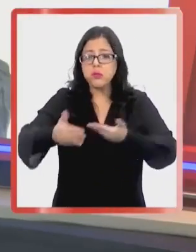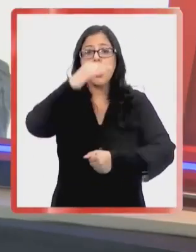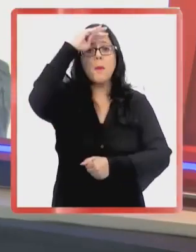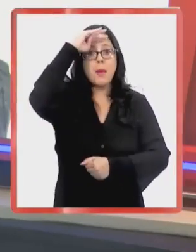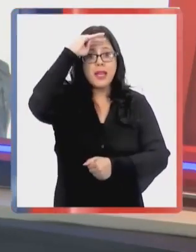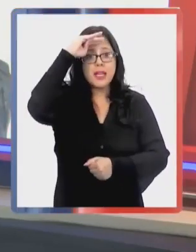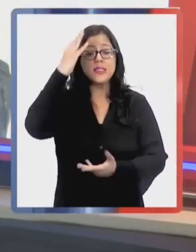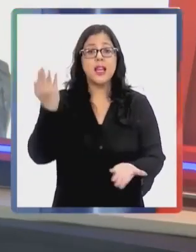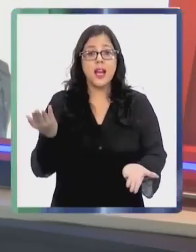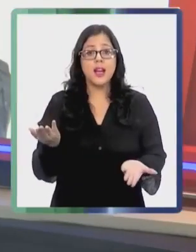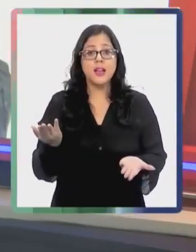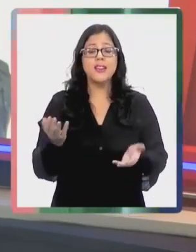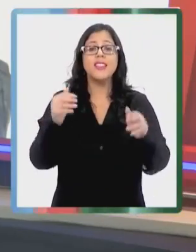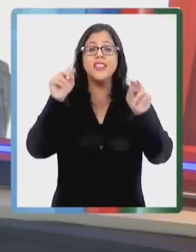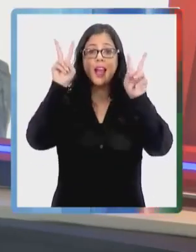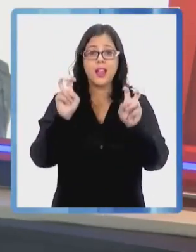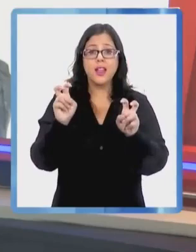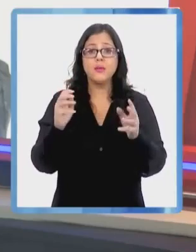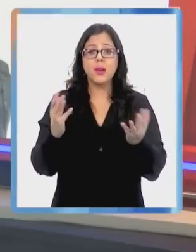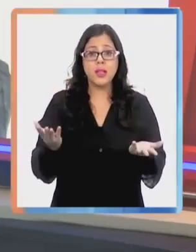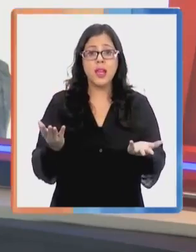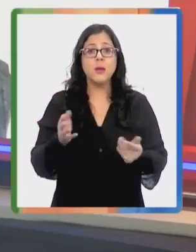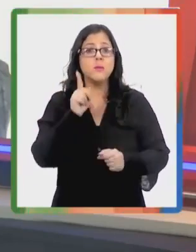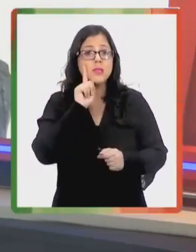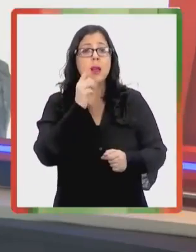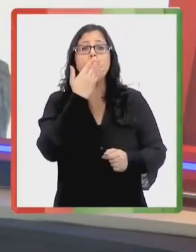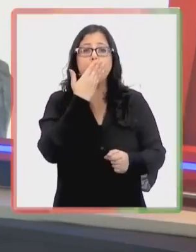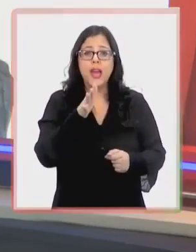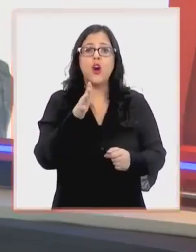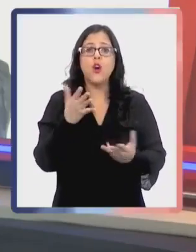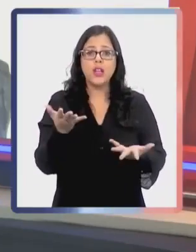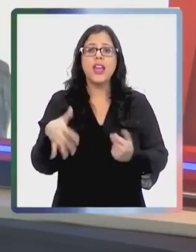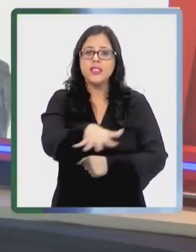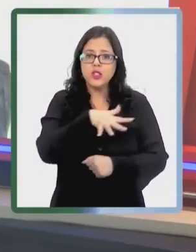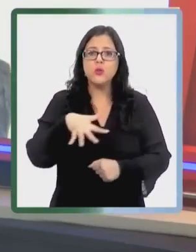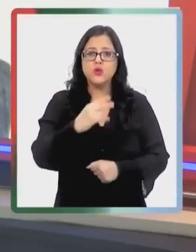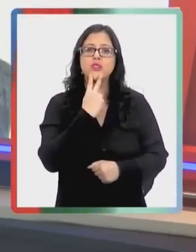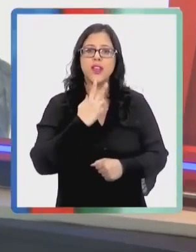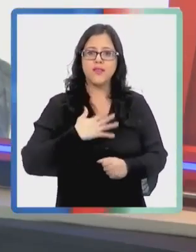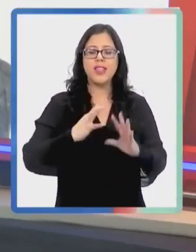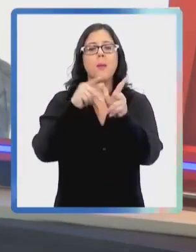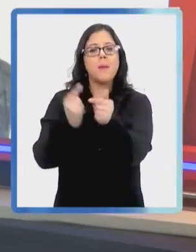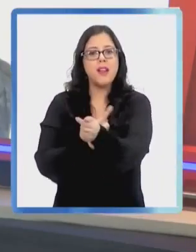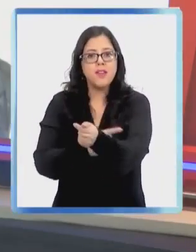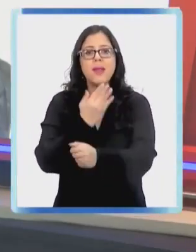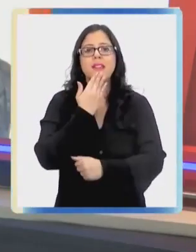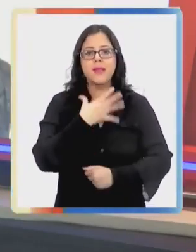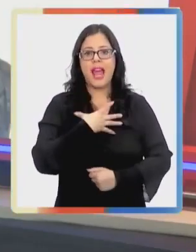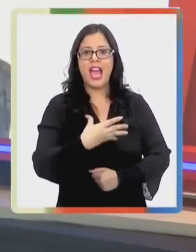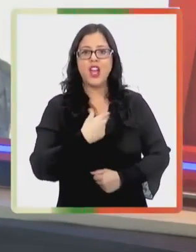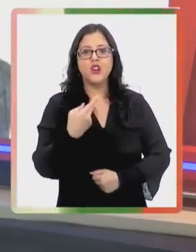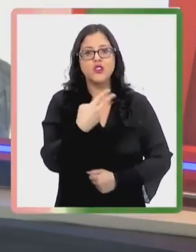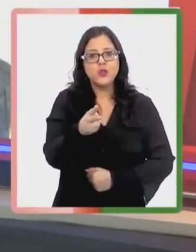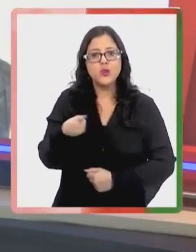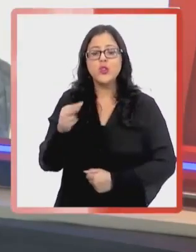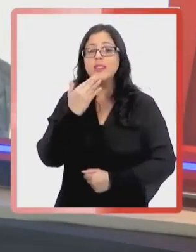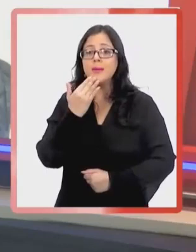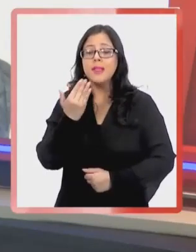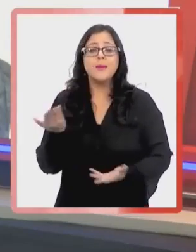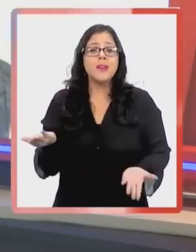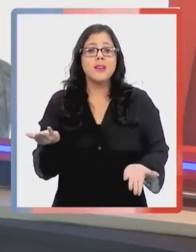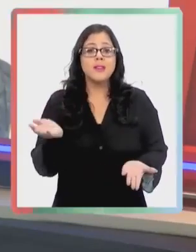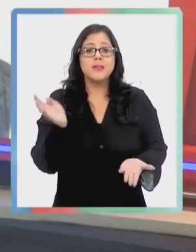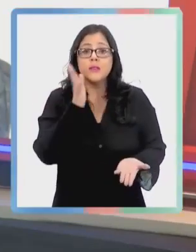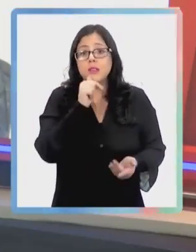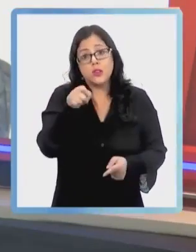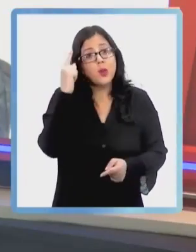experiencias, fíjate que por sobre todo para tener una mejor condición de vida para la familia, para los hijos, pero además porque